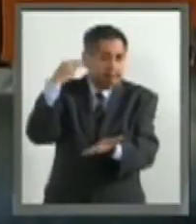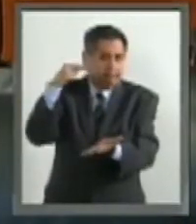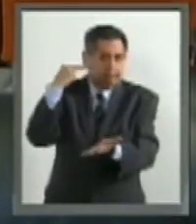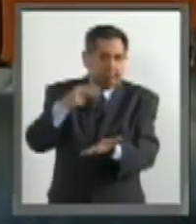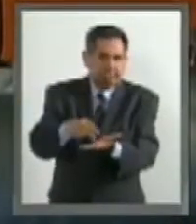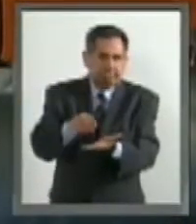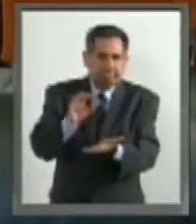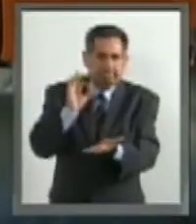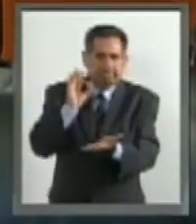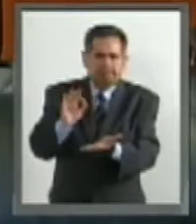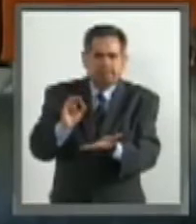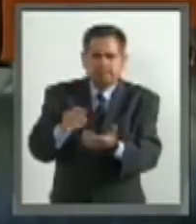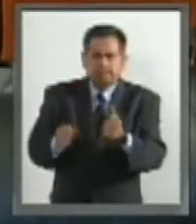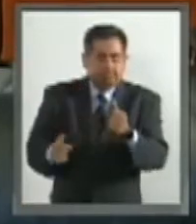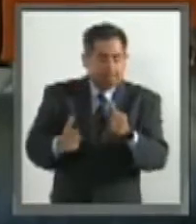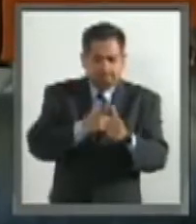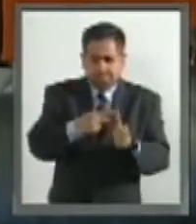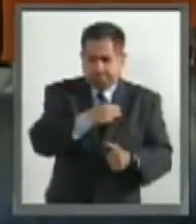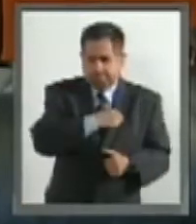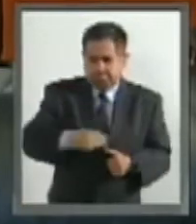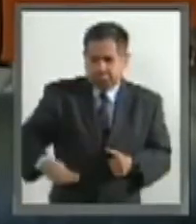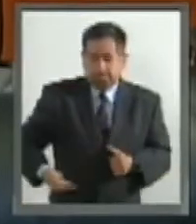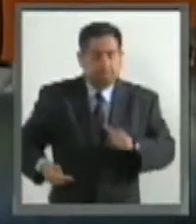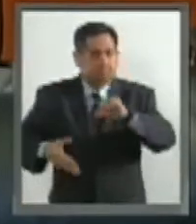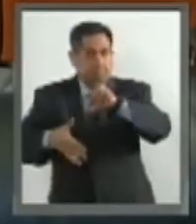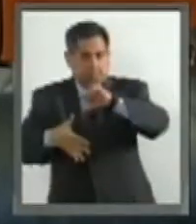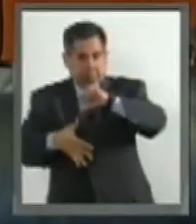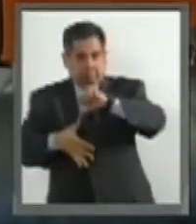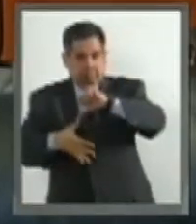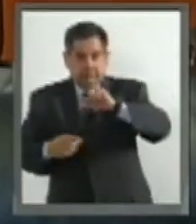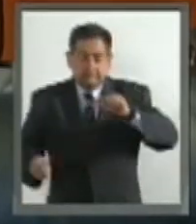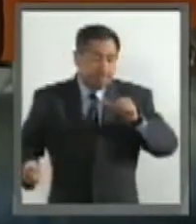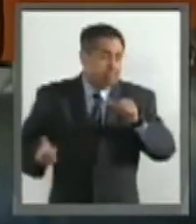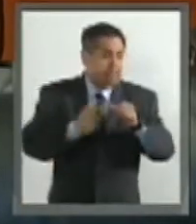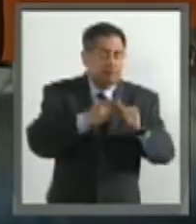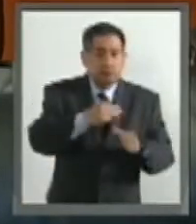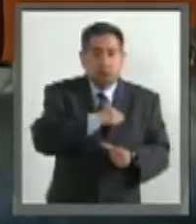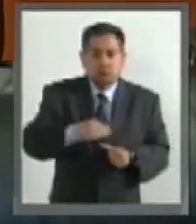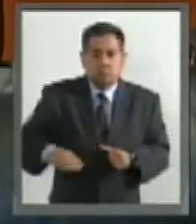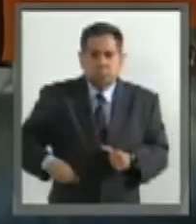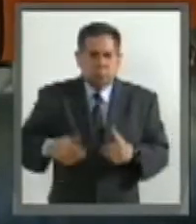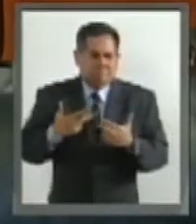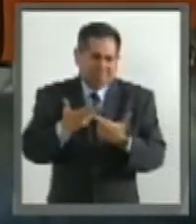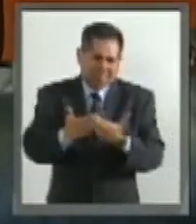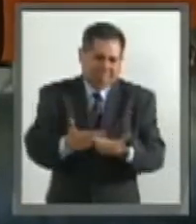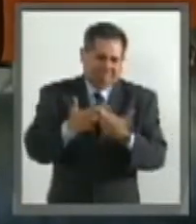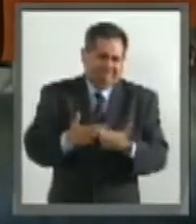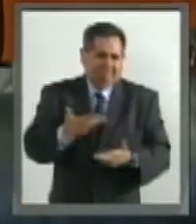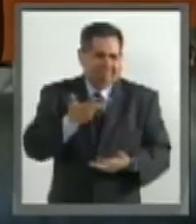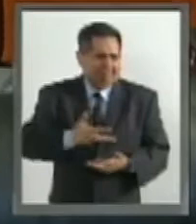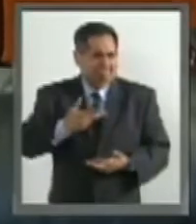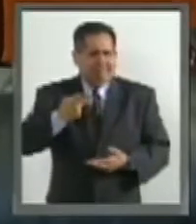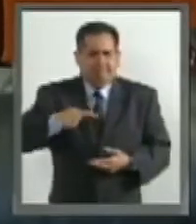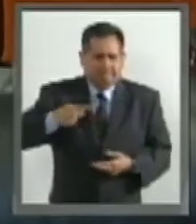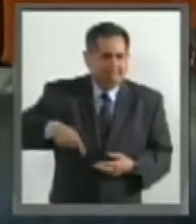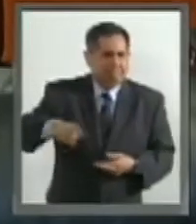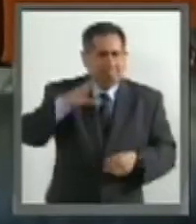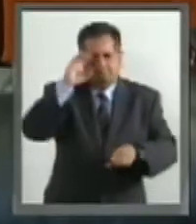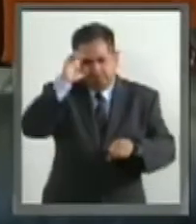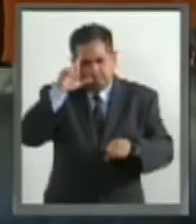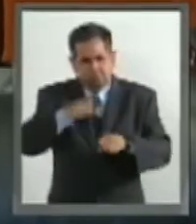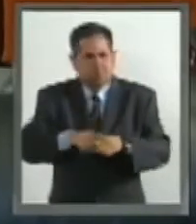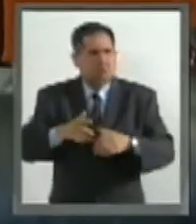es el primer municipio en América que tiene enormes riquezas, su gente, su alegría, su cultura,